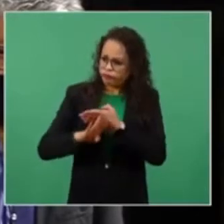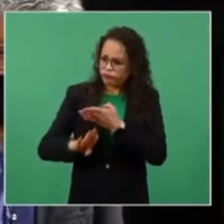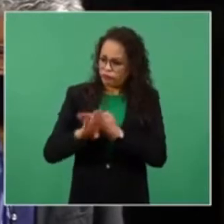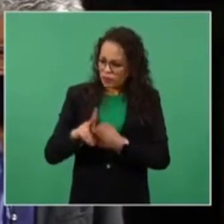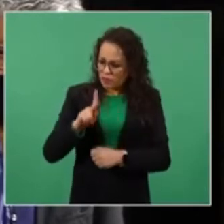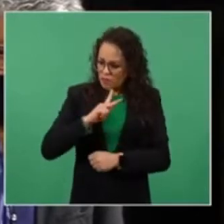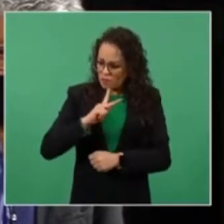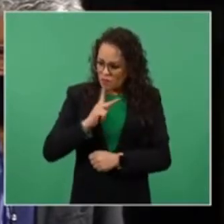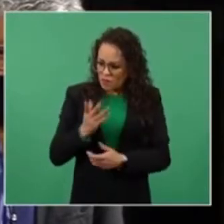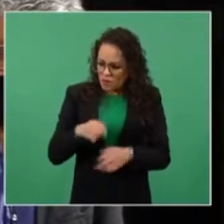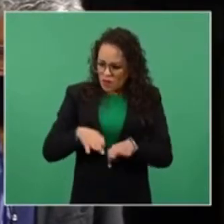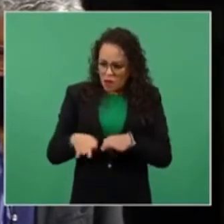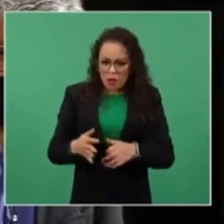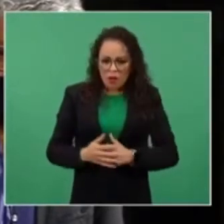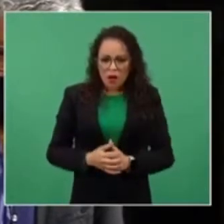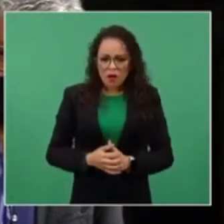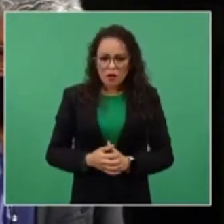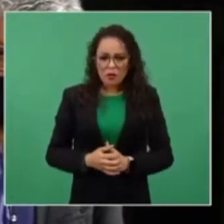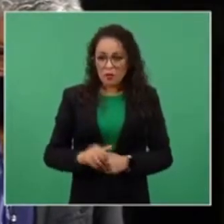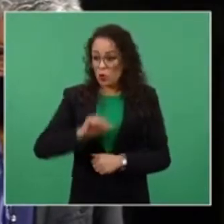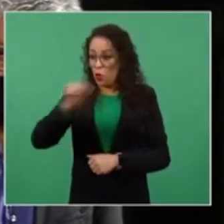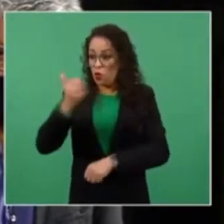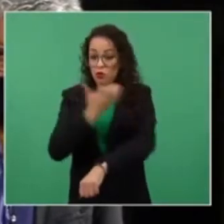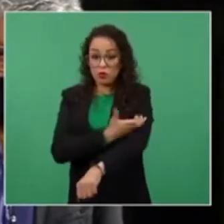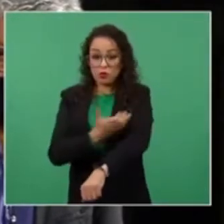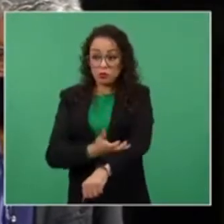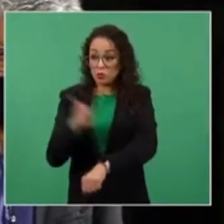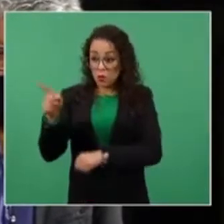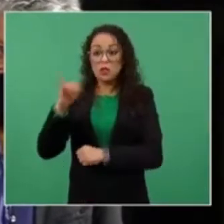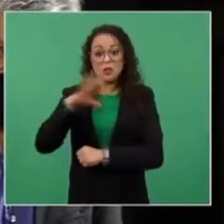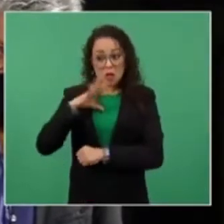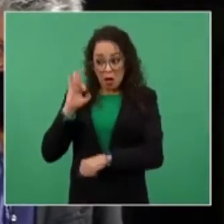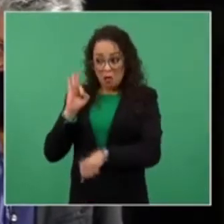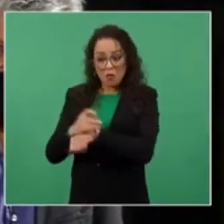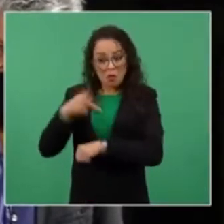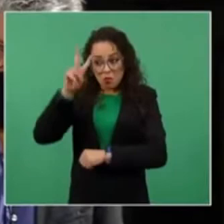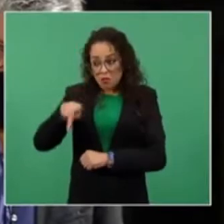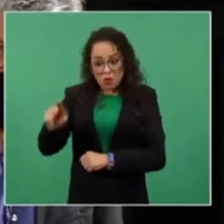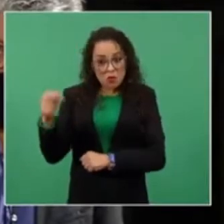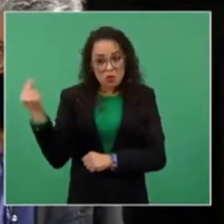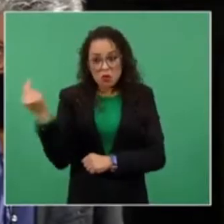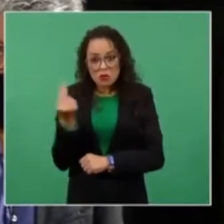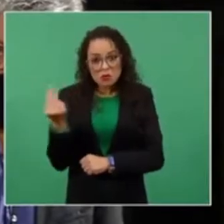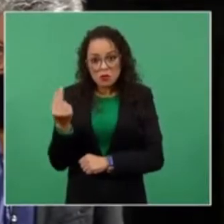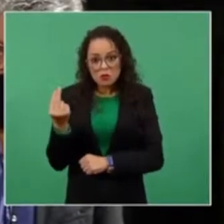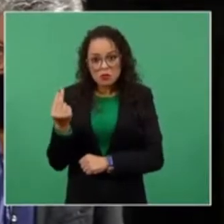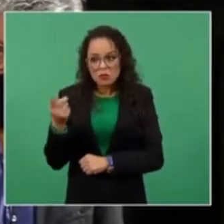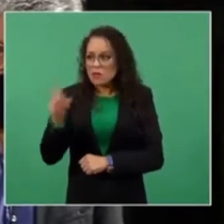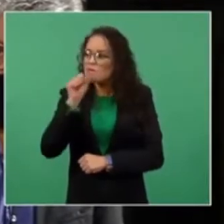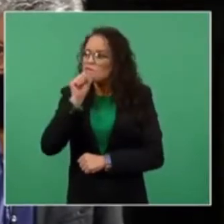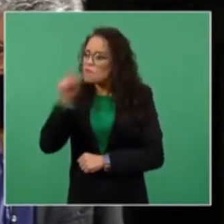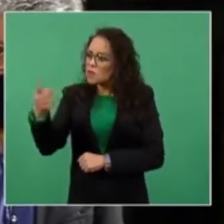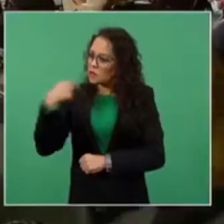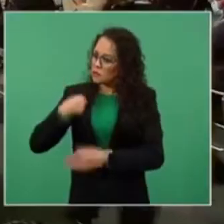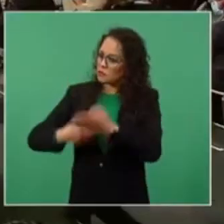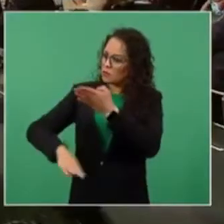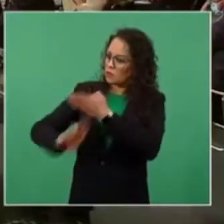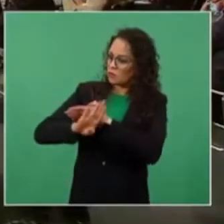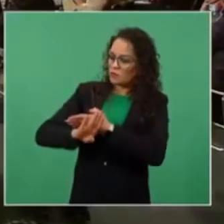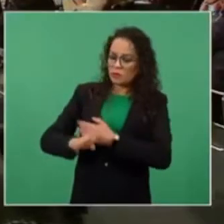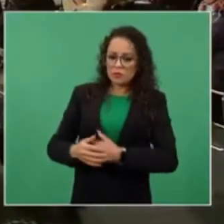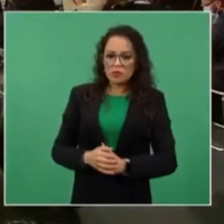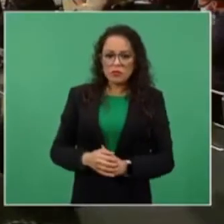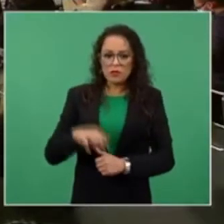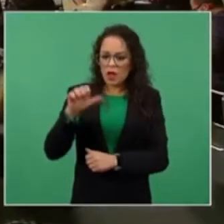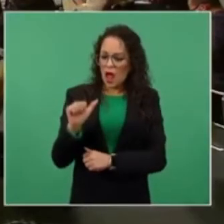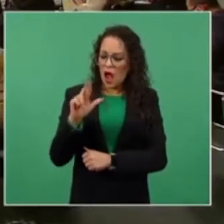mecanismo de protección y que no lo necesitan realmente, se me fueron encima. Y el artículo 19 también se